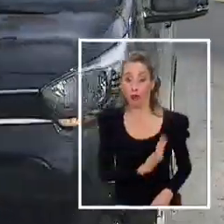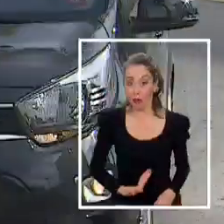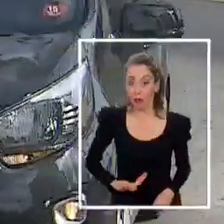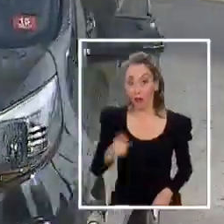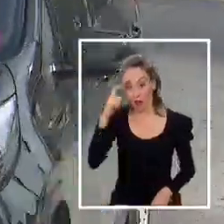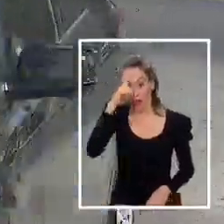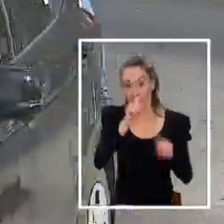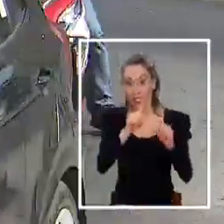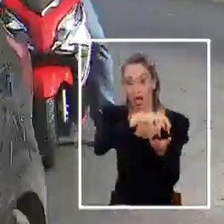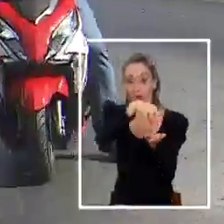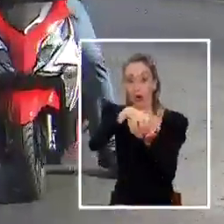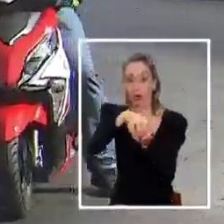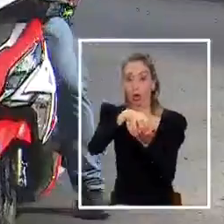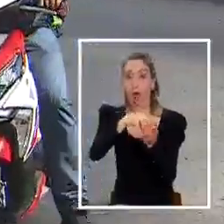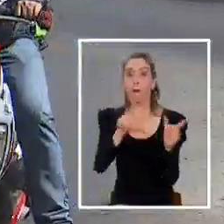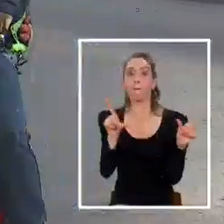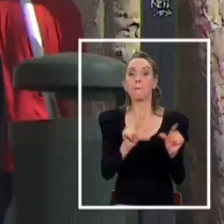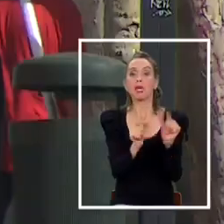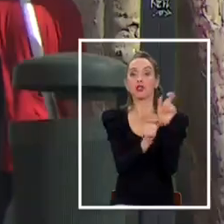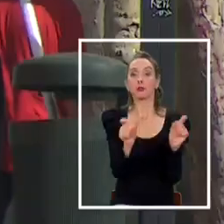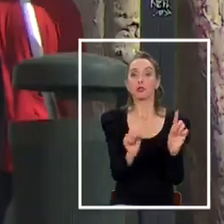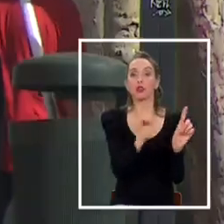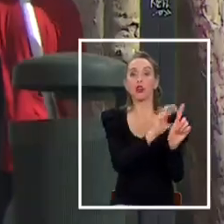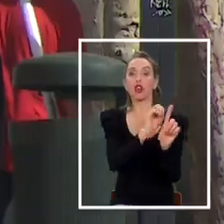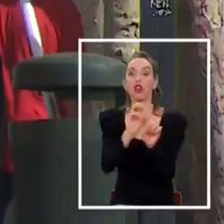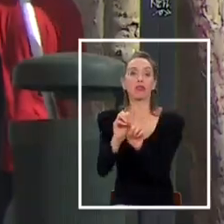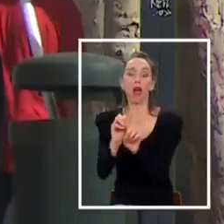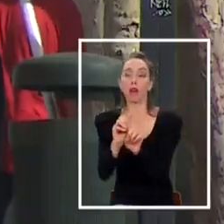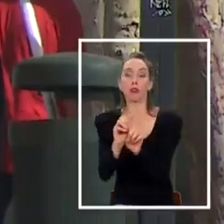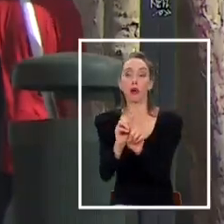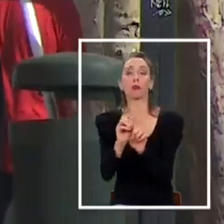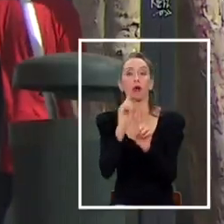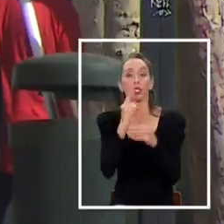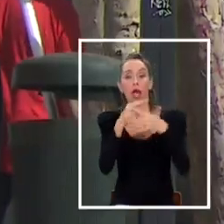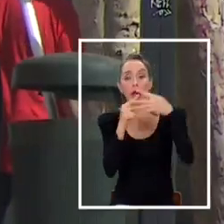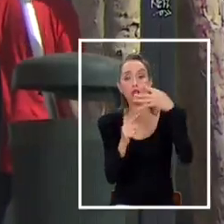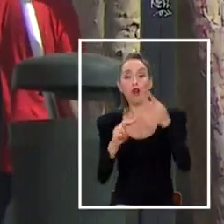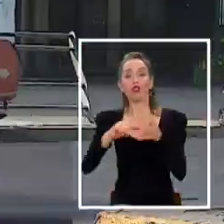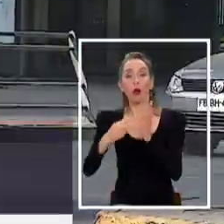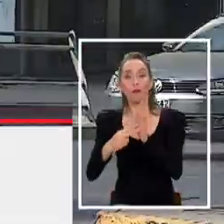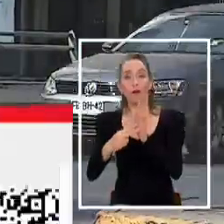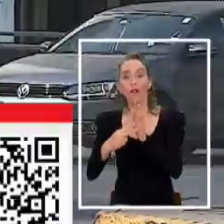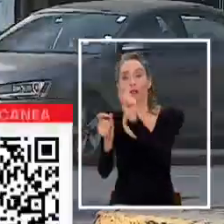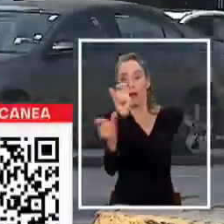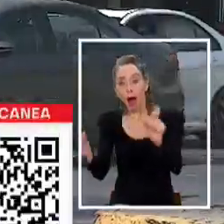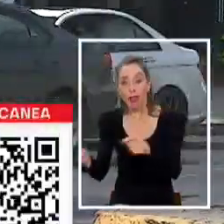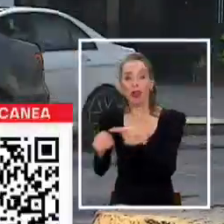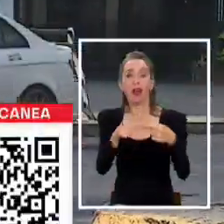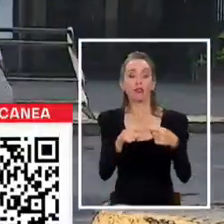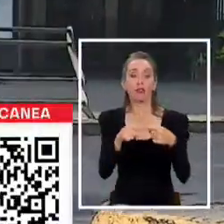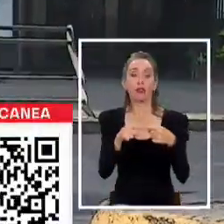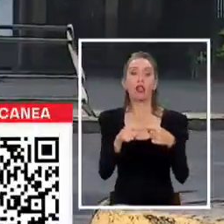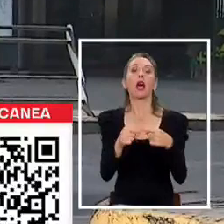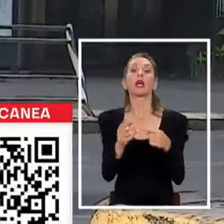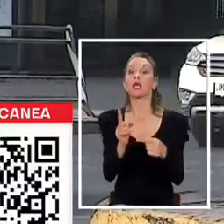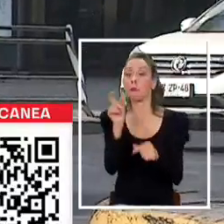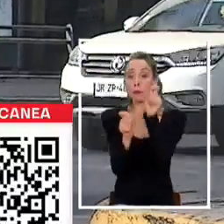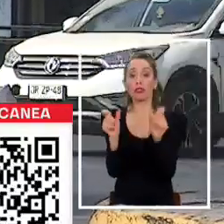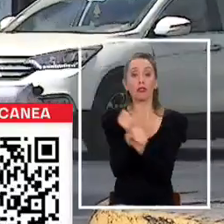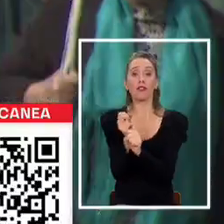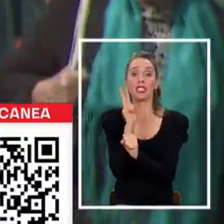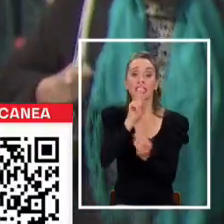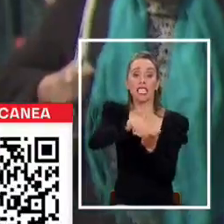algunas comunas lograrán bajar sus cifras de contagios sin abordar otras problemáticas sociales más amplias como la informalidad